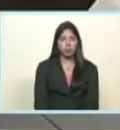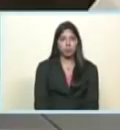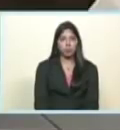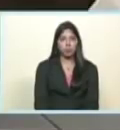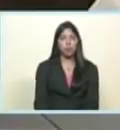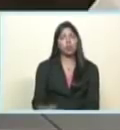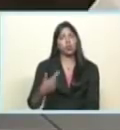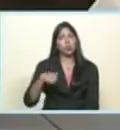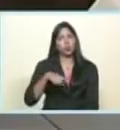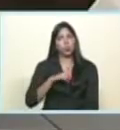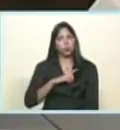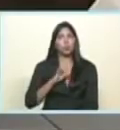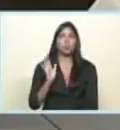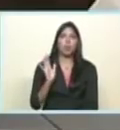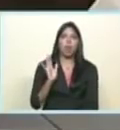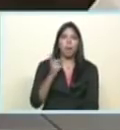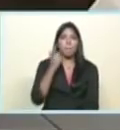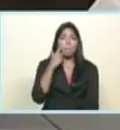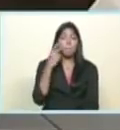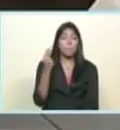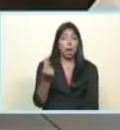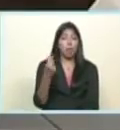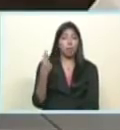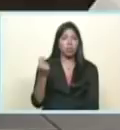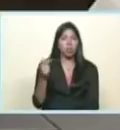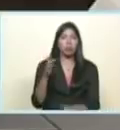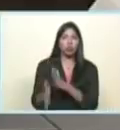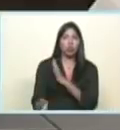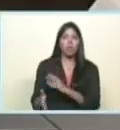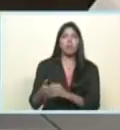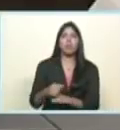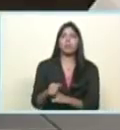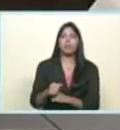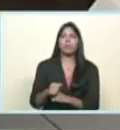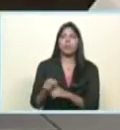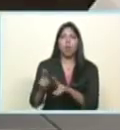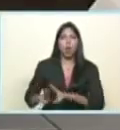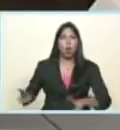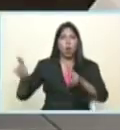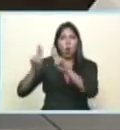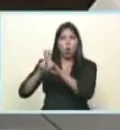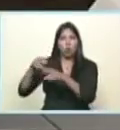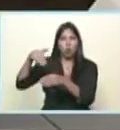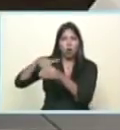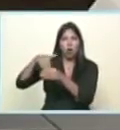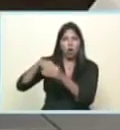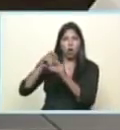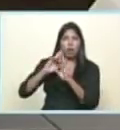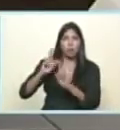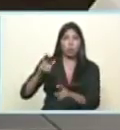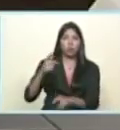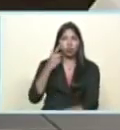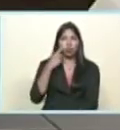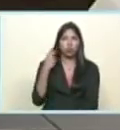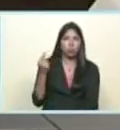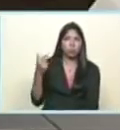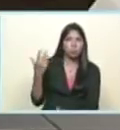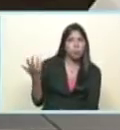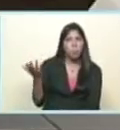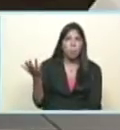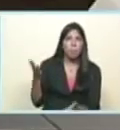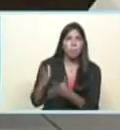estamos atentos a los resultados de la votación de la Organización de Naciones Unidas. Ha habido un debate importante.